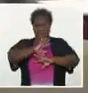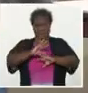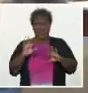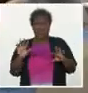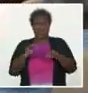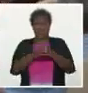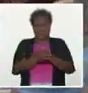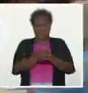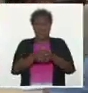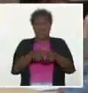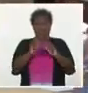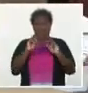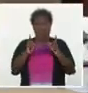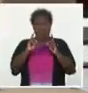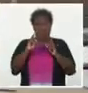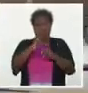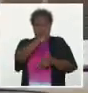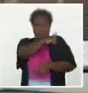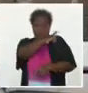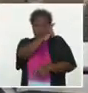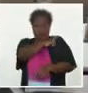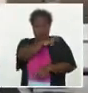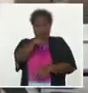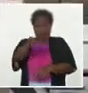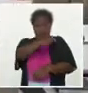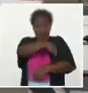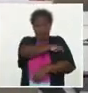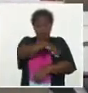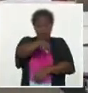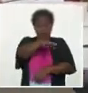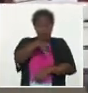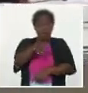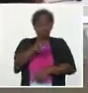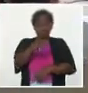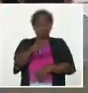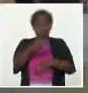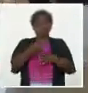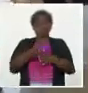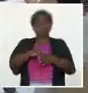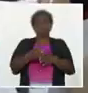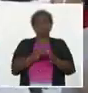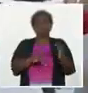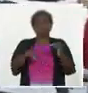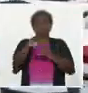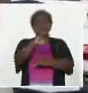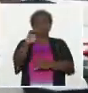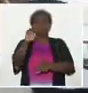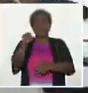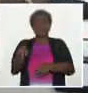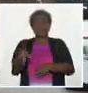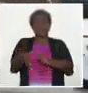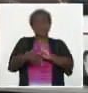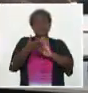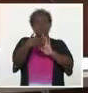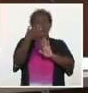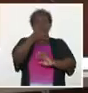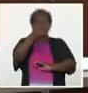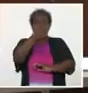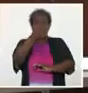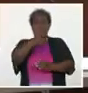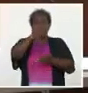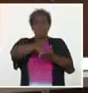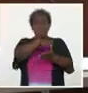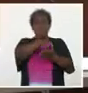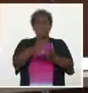Durante la reunión de los gobernadores, representantes del Ministerio de la Construcción actualizaron sobre el plan de la vivienda, un